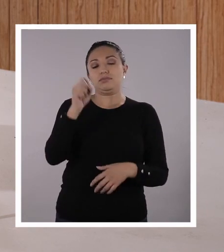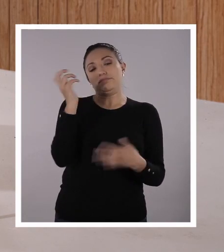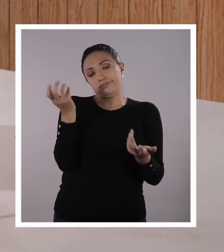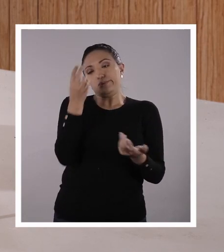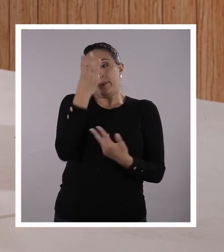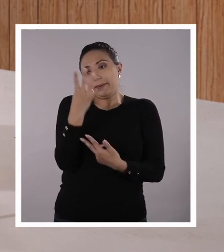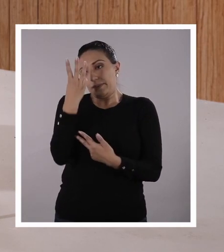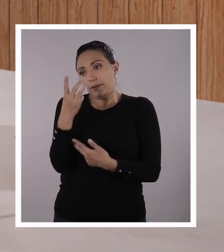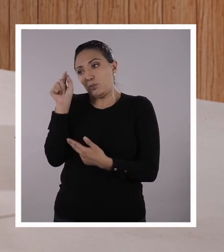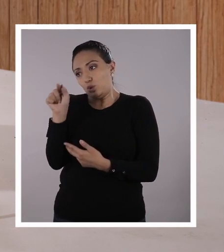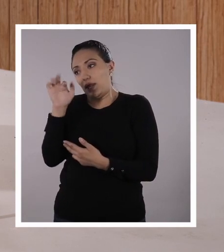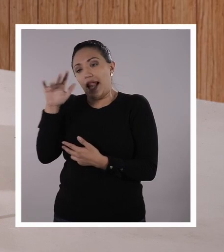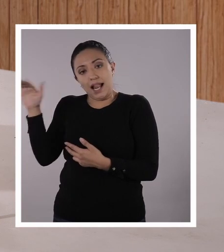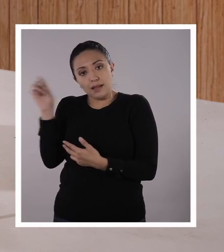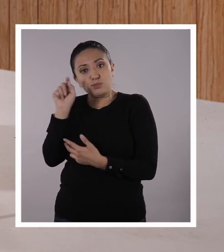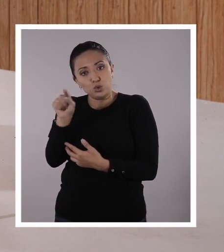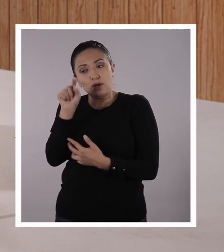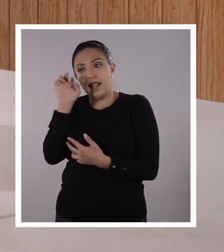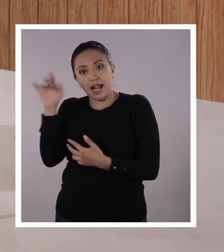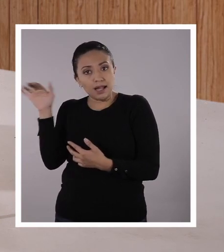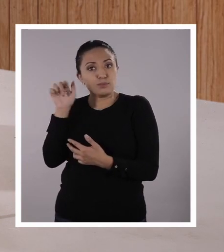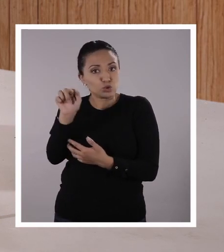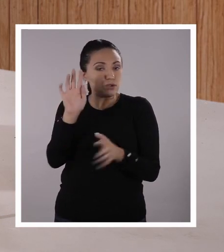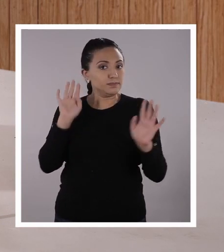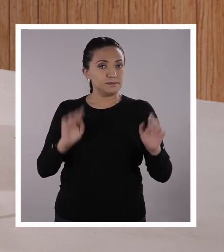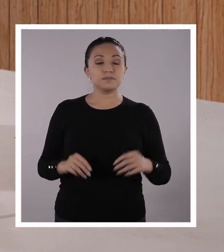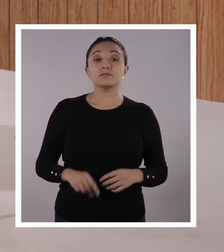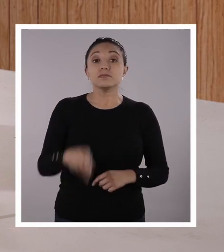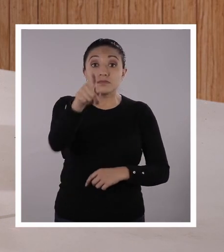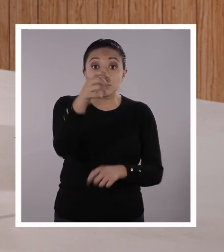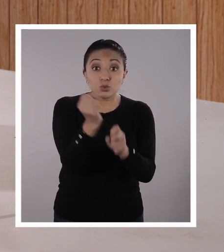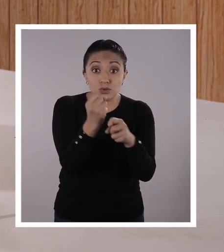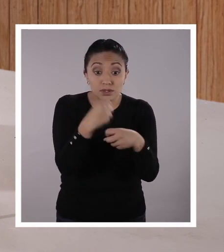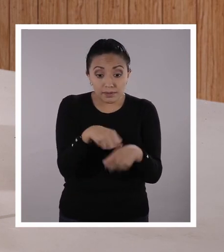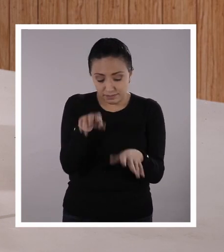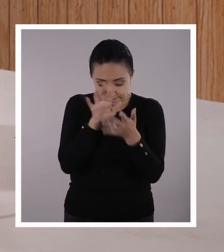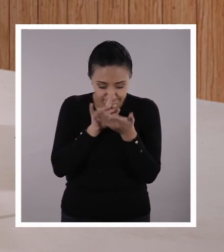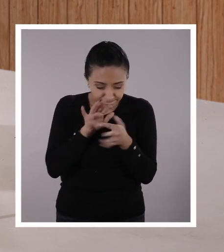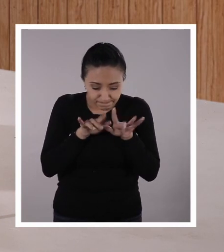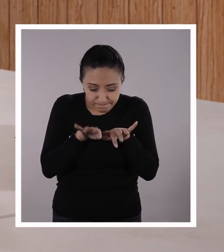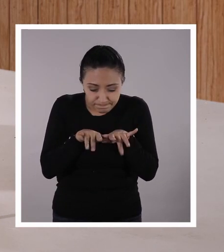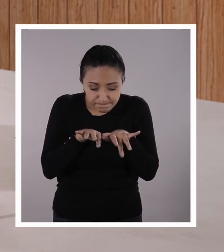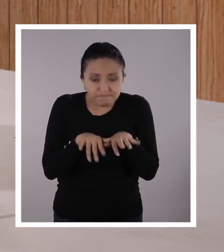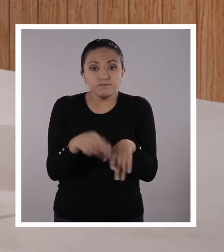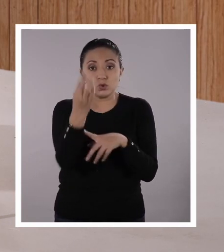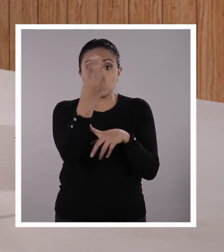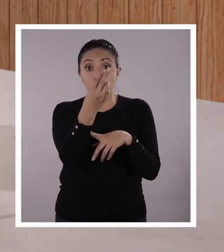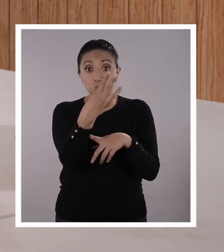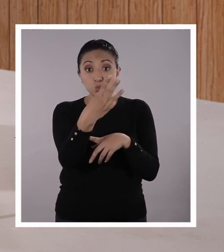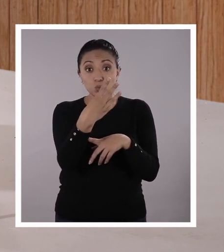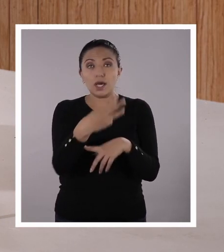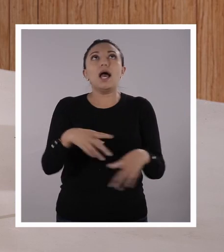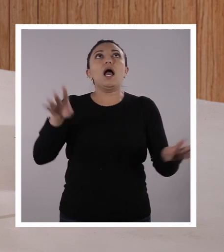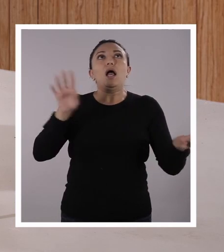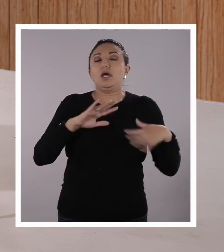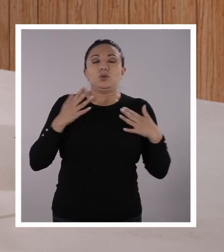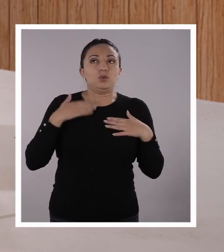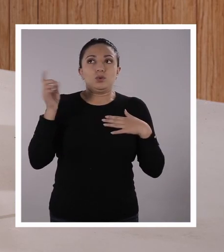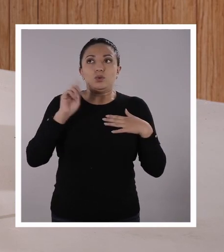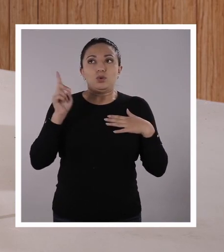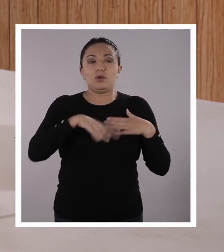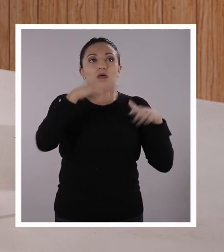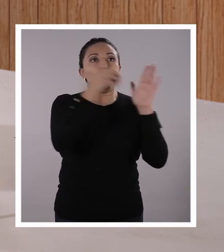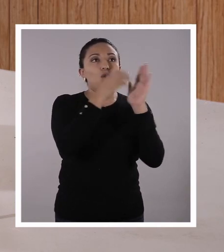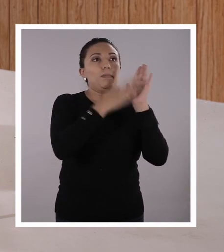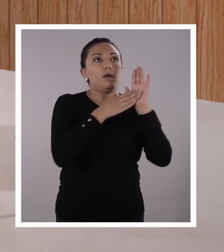esta información. Con eso tú estás citando. Entonces, cuando tú hagas un trabajo y logres sacar una información de la web, acuérdate, ah, no puedo